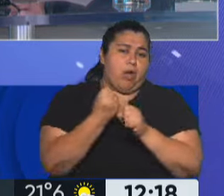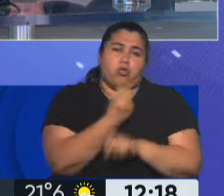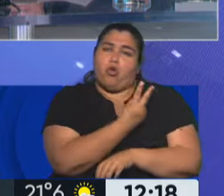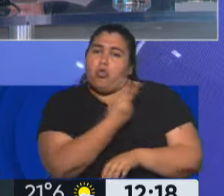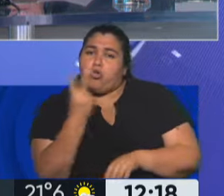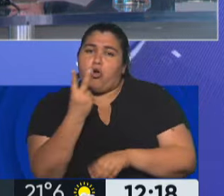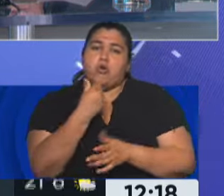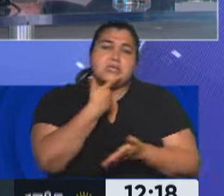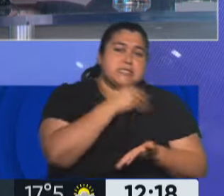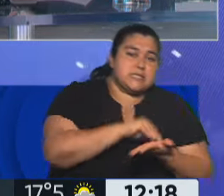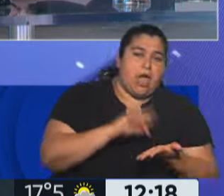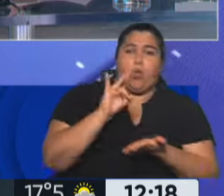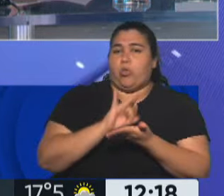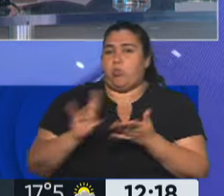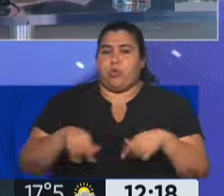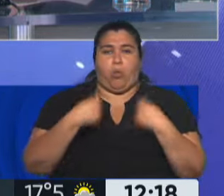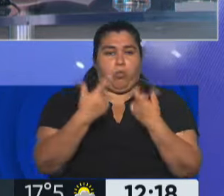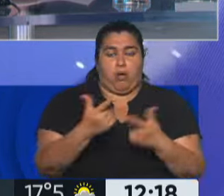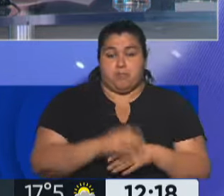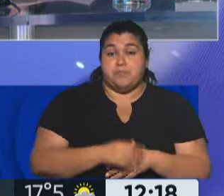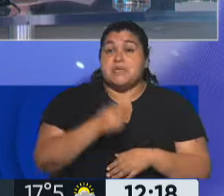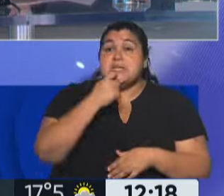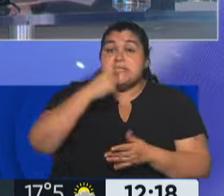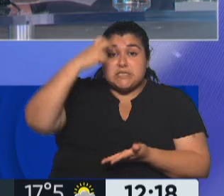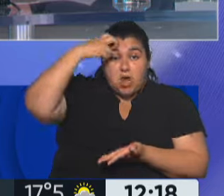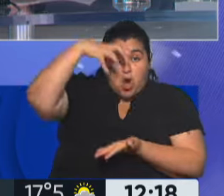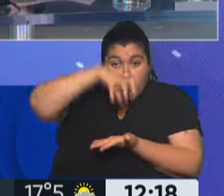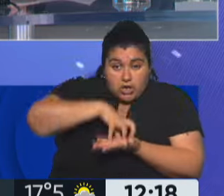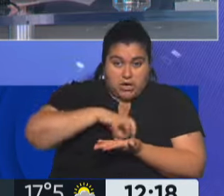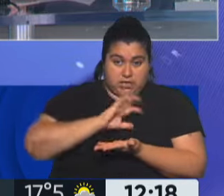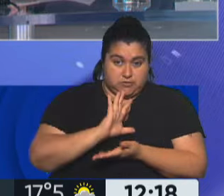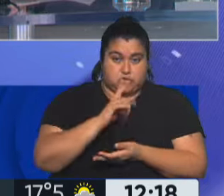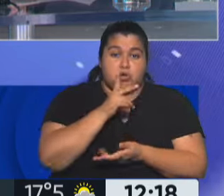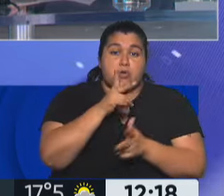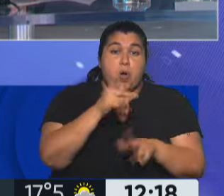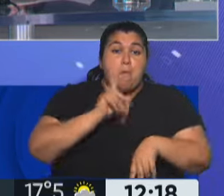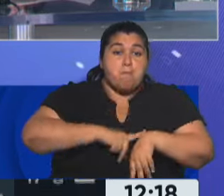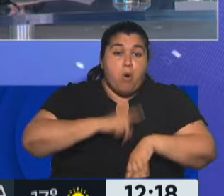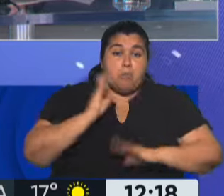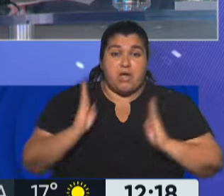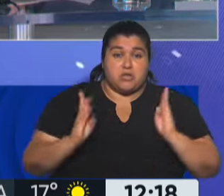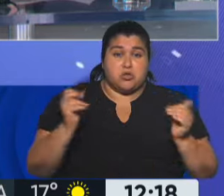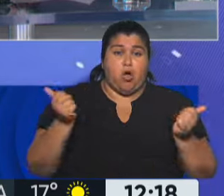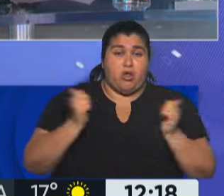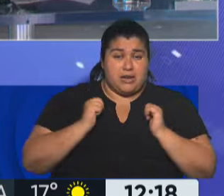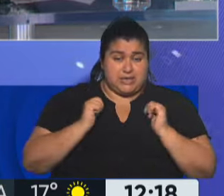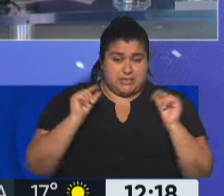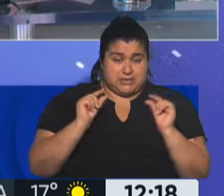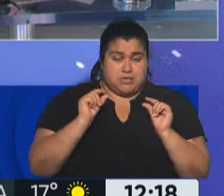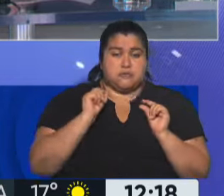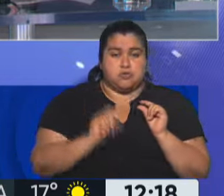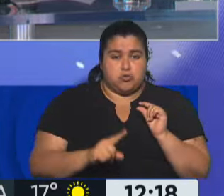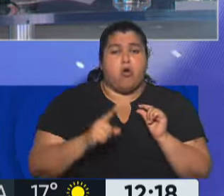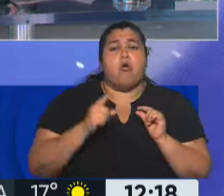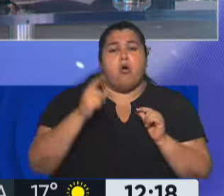cámaras legislativas. También el Congreso, en caso de firmarse un DNU en época de receso por parte del Congreso, el Congreso está